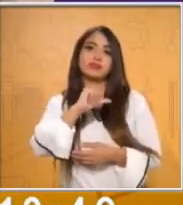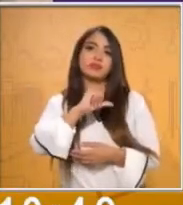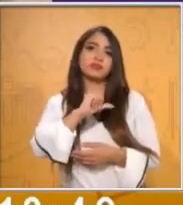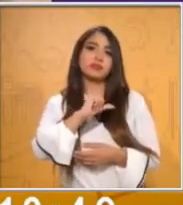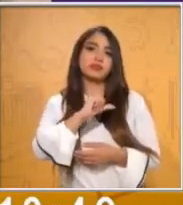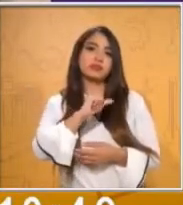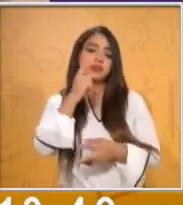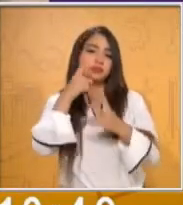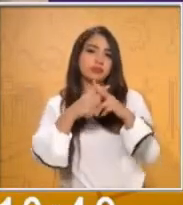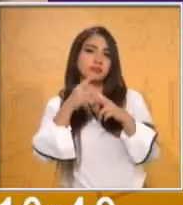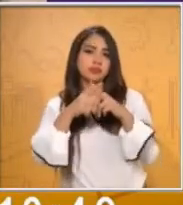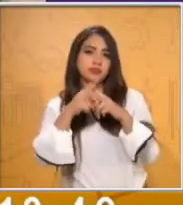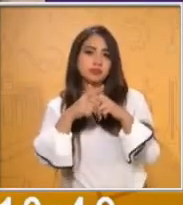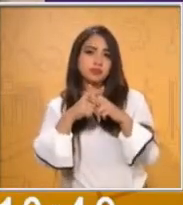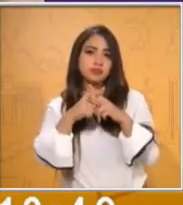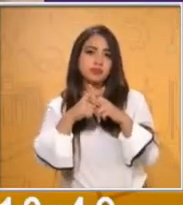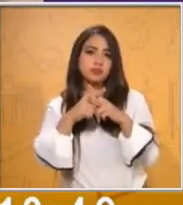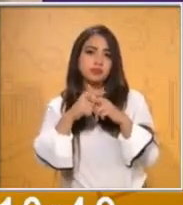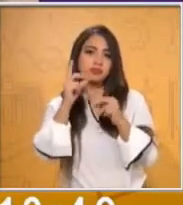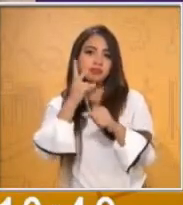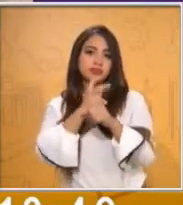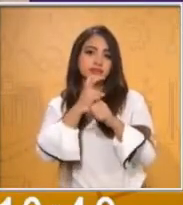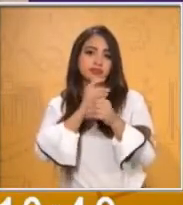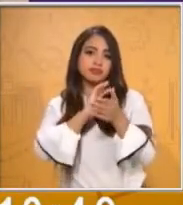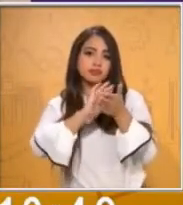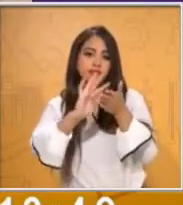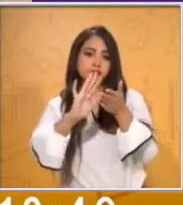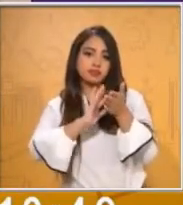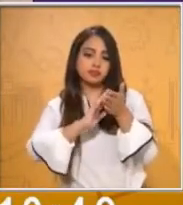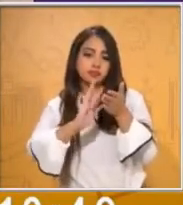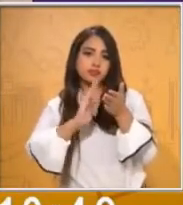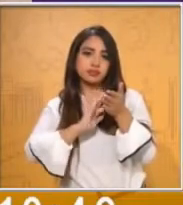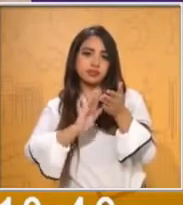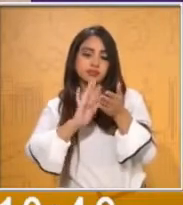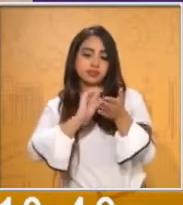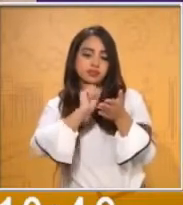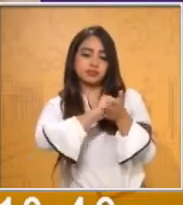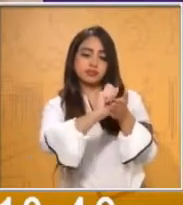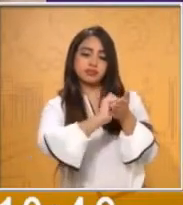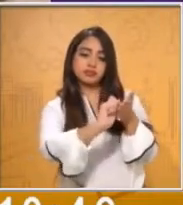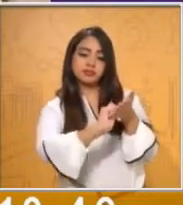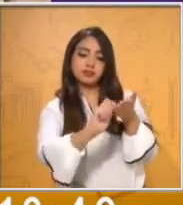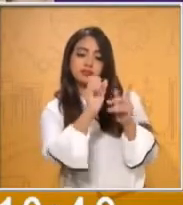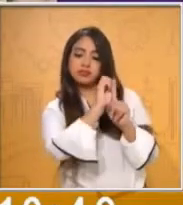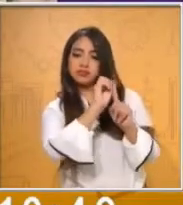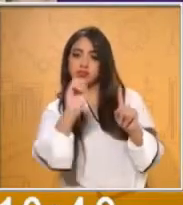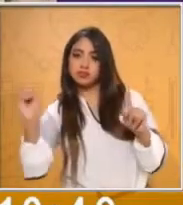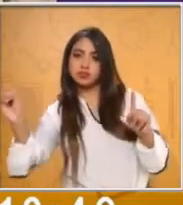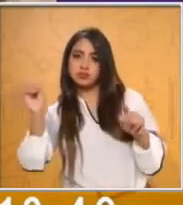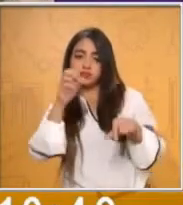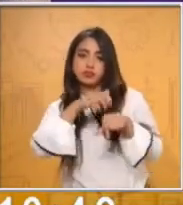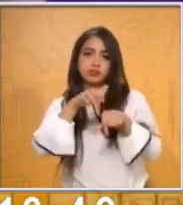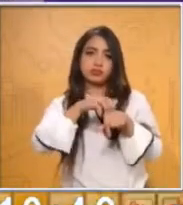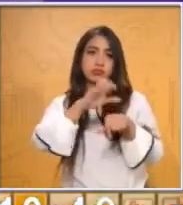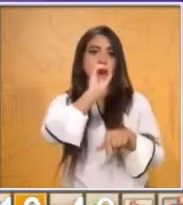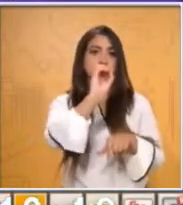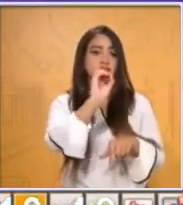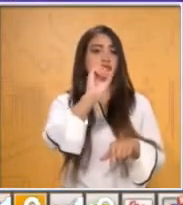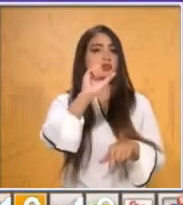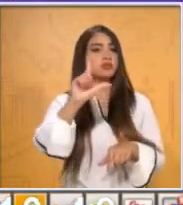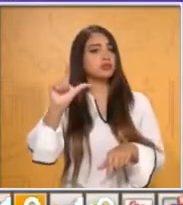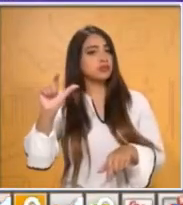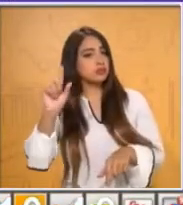asignatura de matemáticas, segundo grado es leer y escribir y ordenar los números del cero al mil. En primer grado